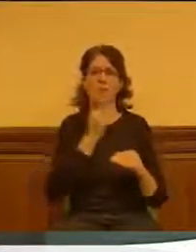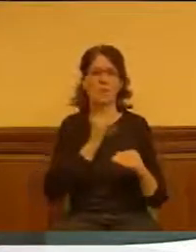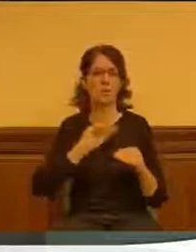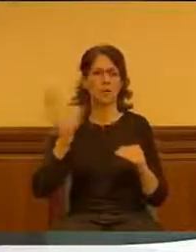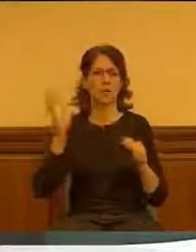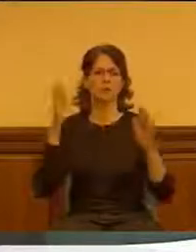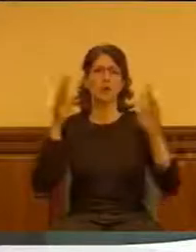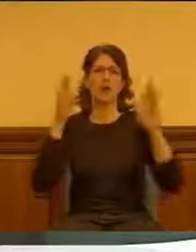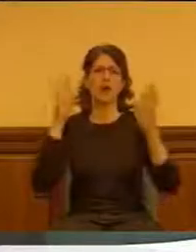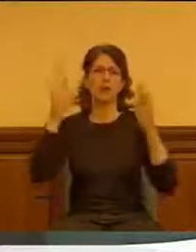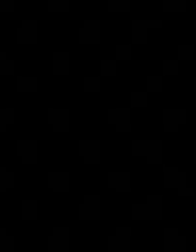residentes. Nada más. Muchas gracias. Gracias. Gracias.